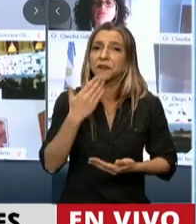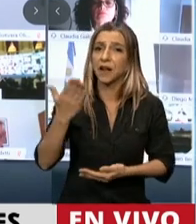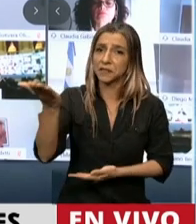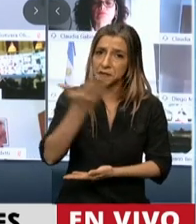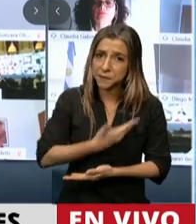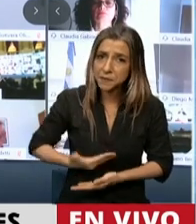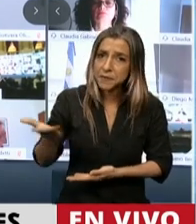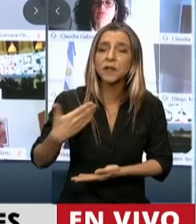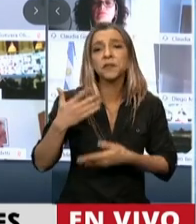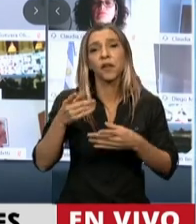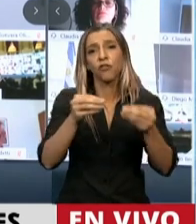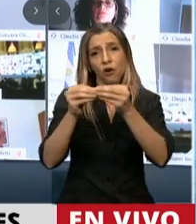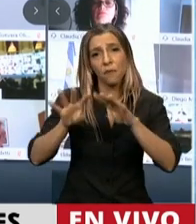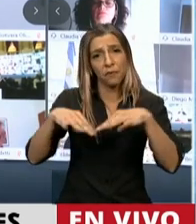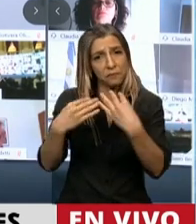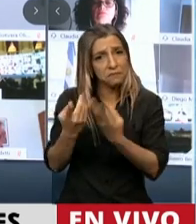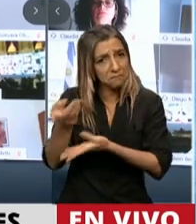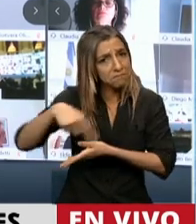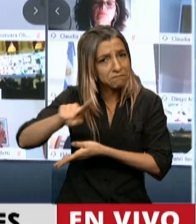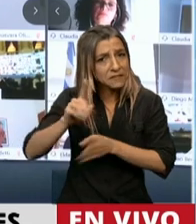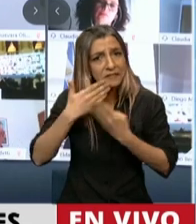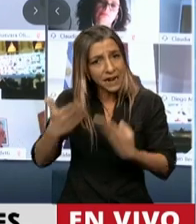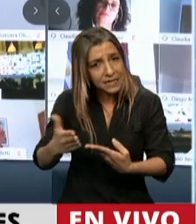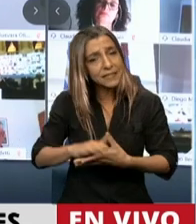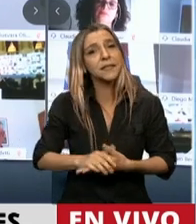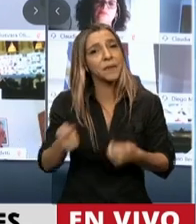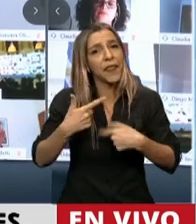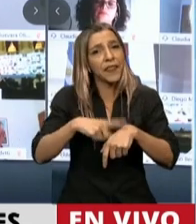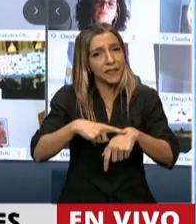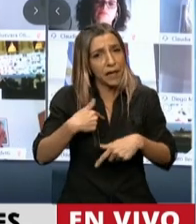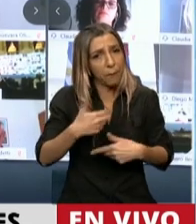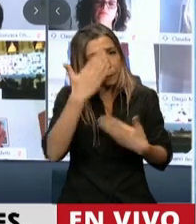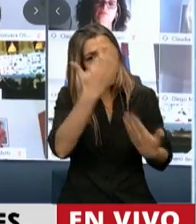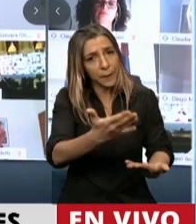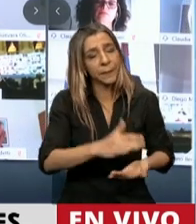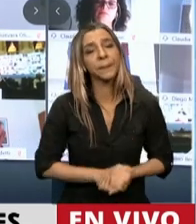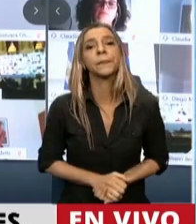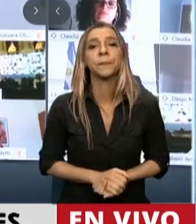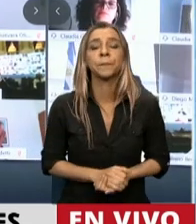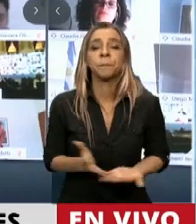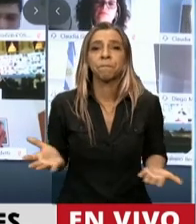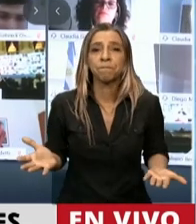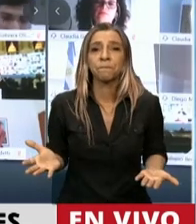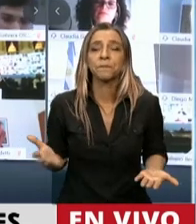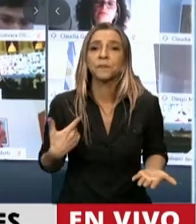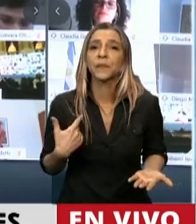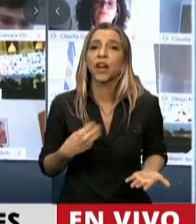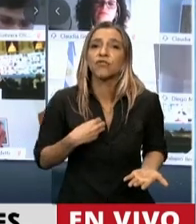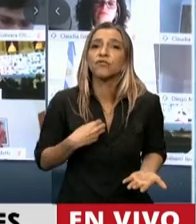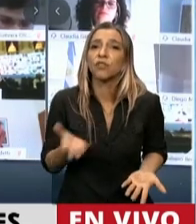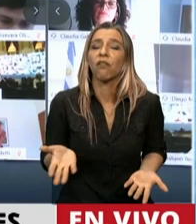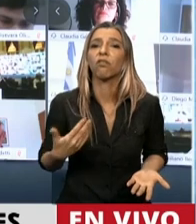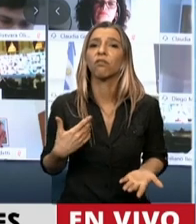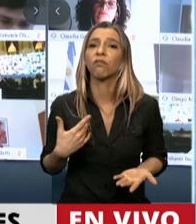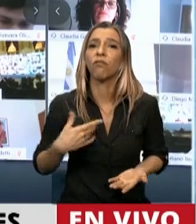en el día de hoy. Pero debía estar acá, presente, rindiéndole